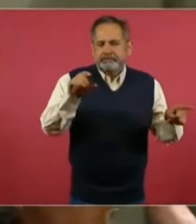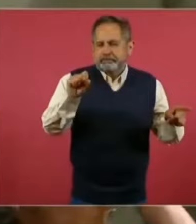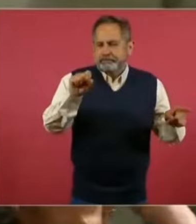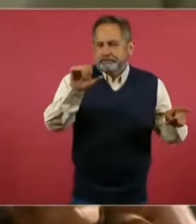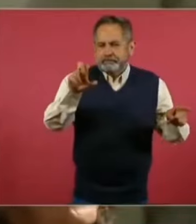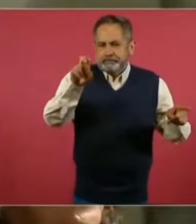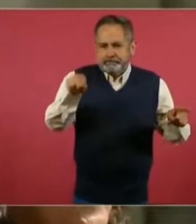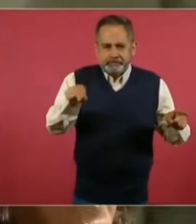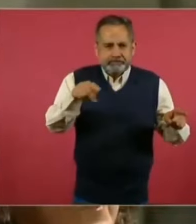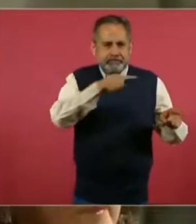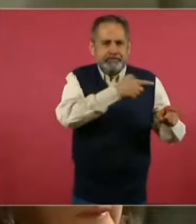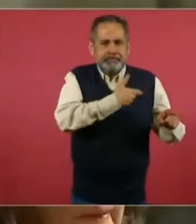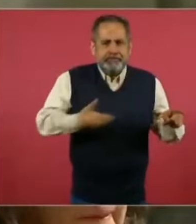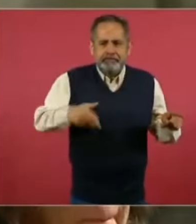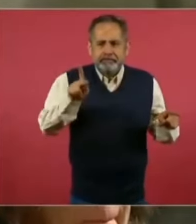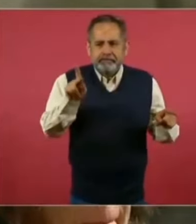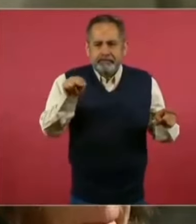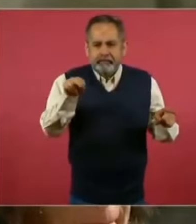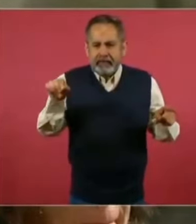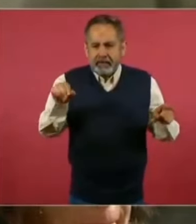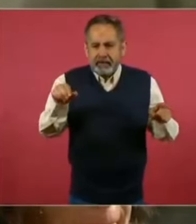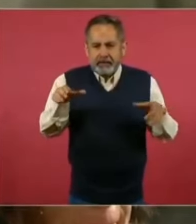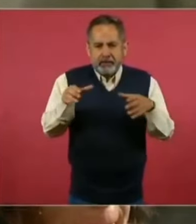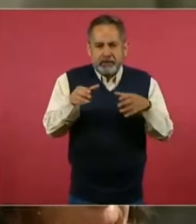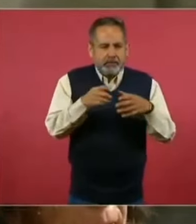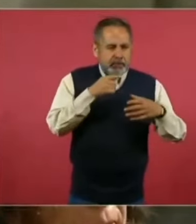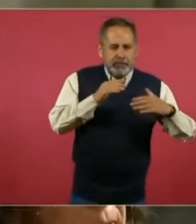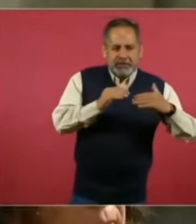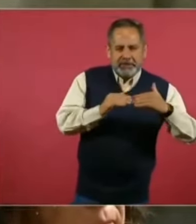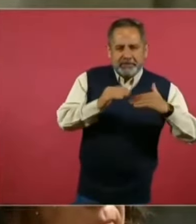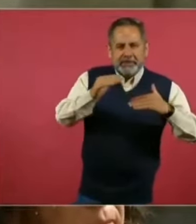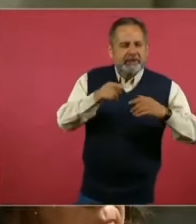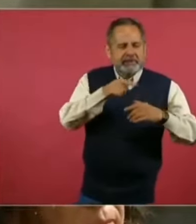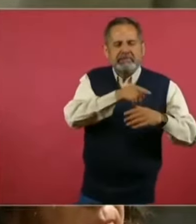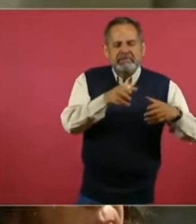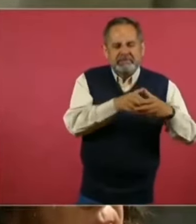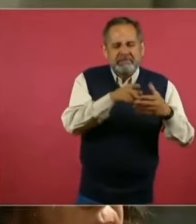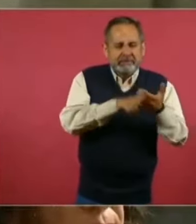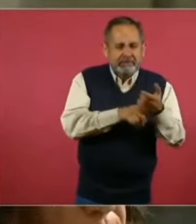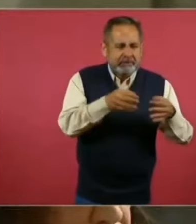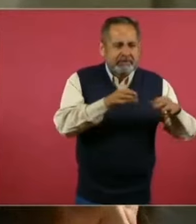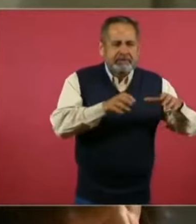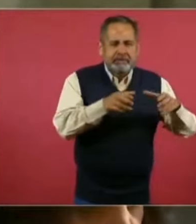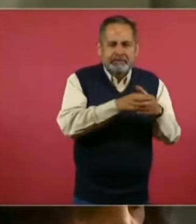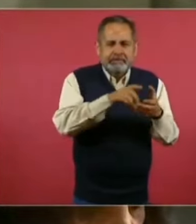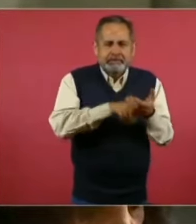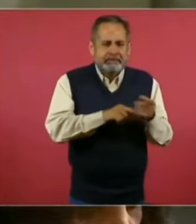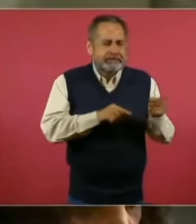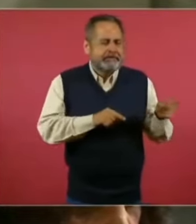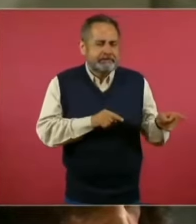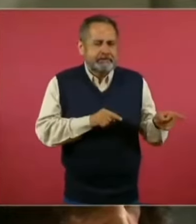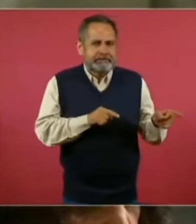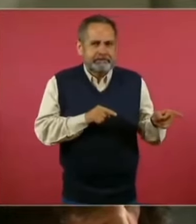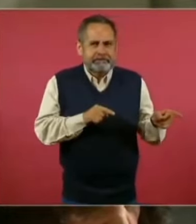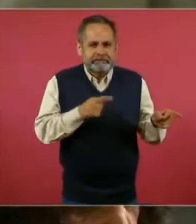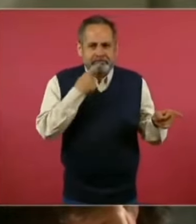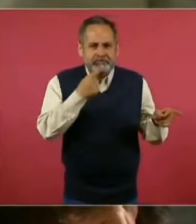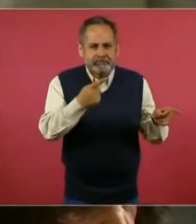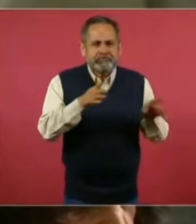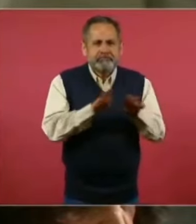Asociación Civil Jufet, que es esta asociación de jueces y magistrados que se están oponiendo